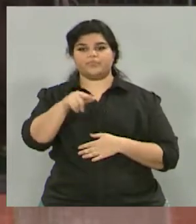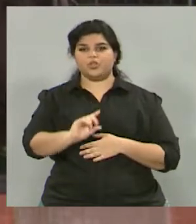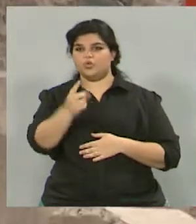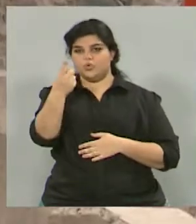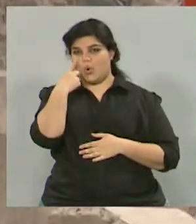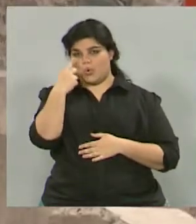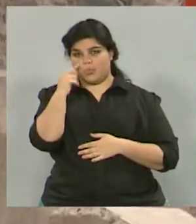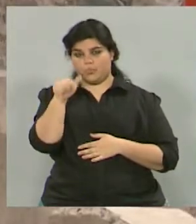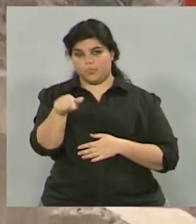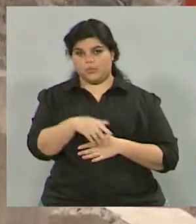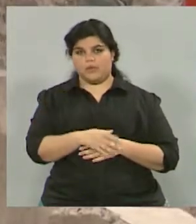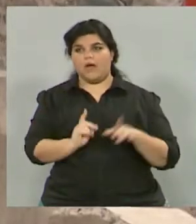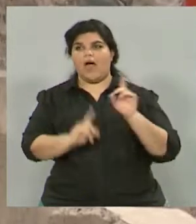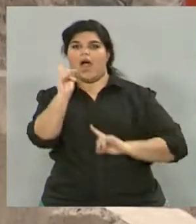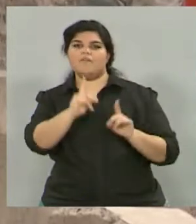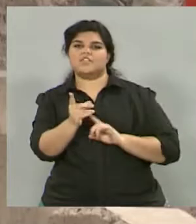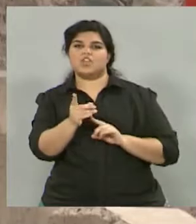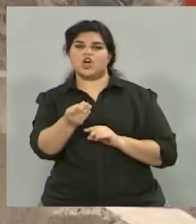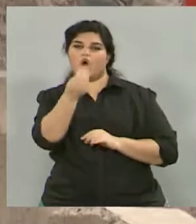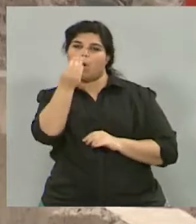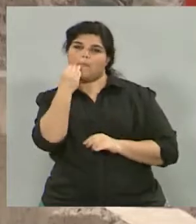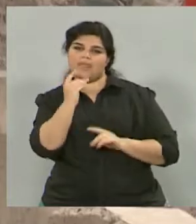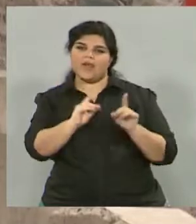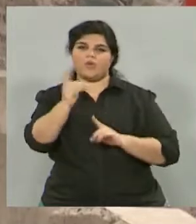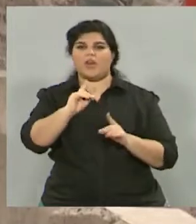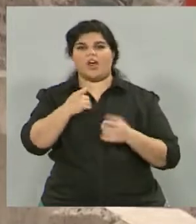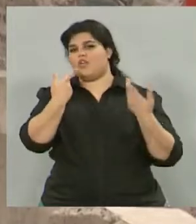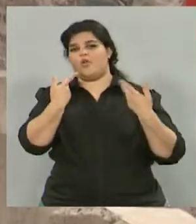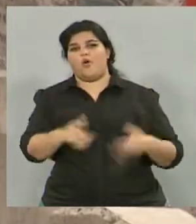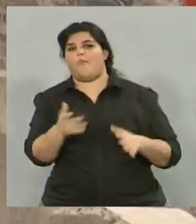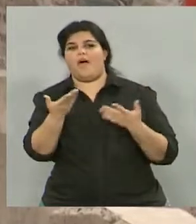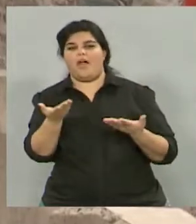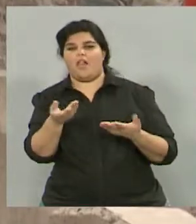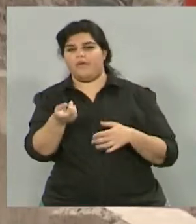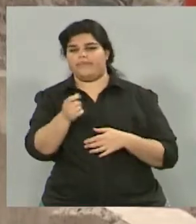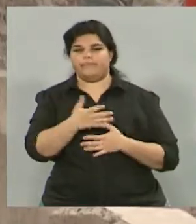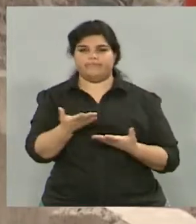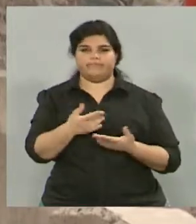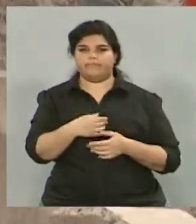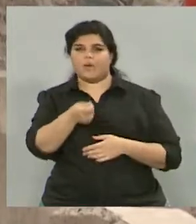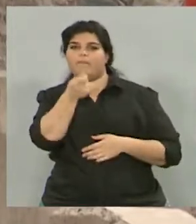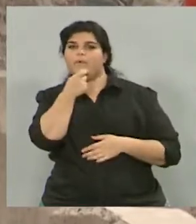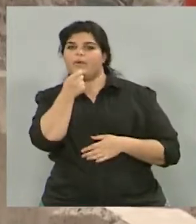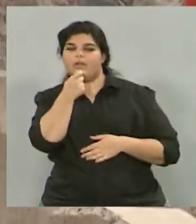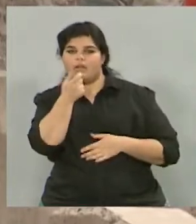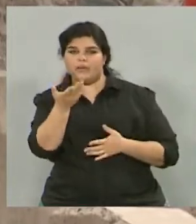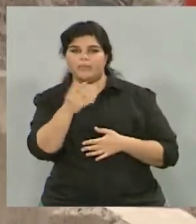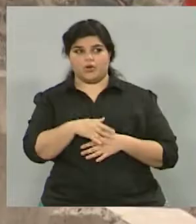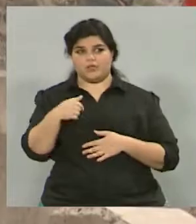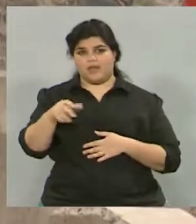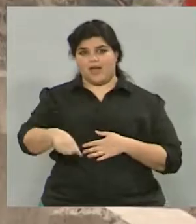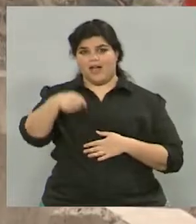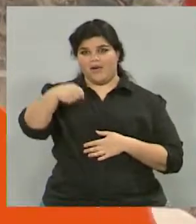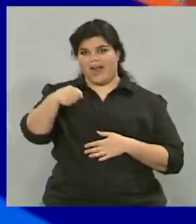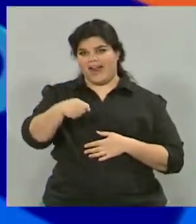opte por algunas comidas que suelen ser de las típicas. Me refiero al caso de, por ejemplo, yo acá traje una canasta